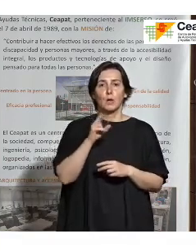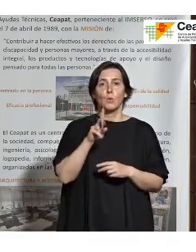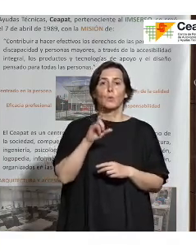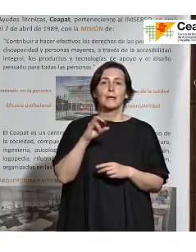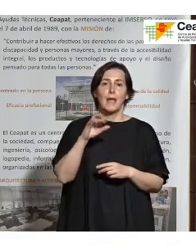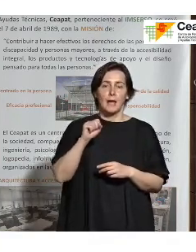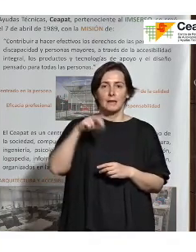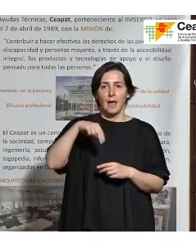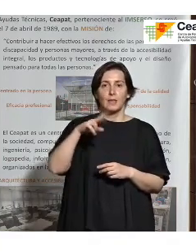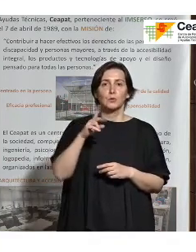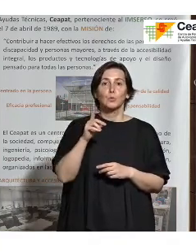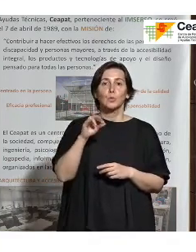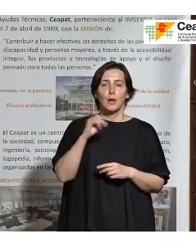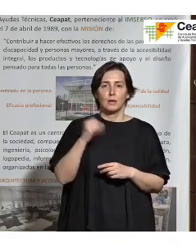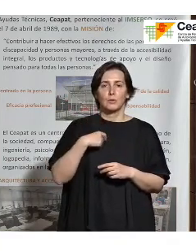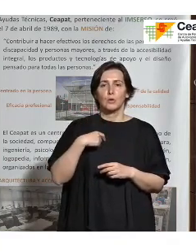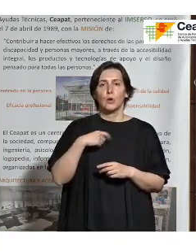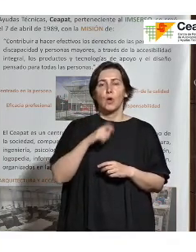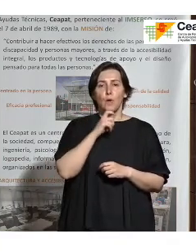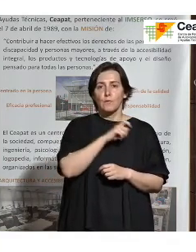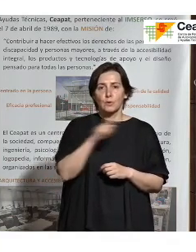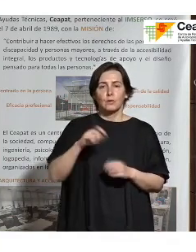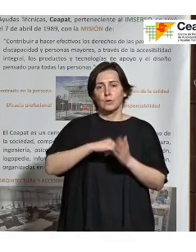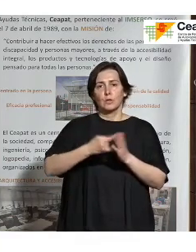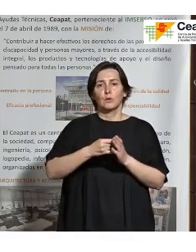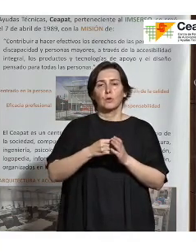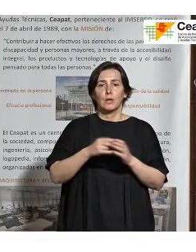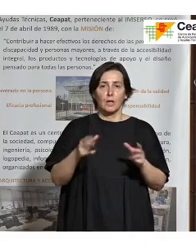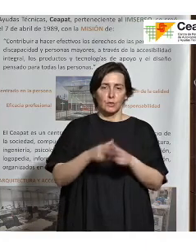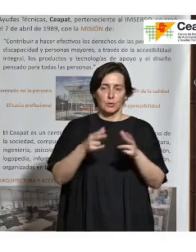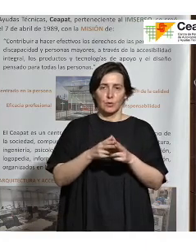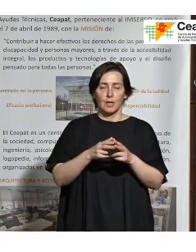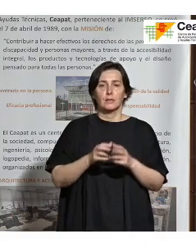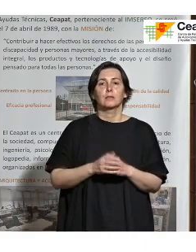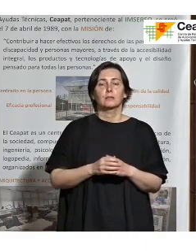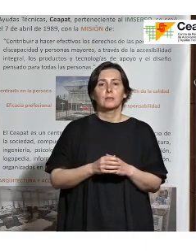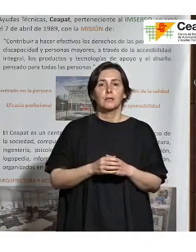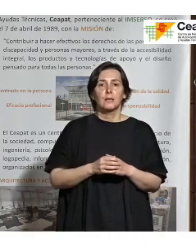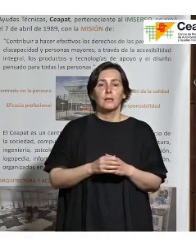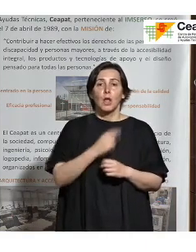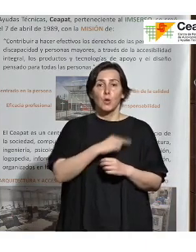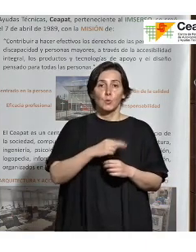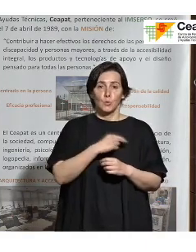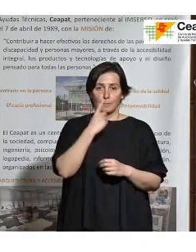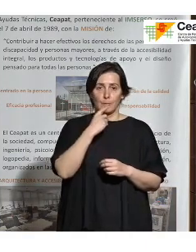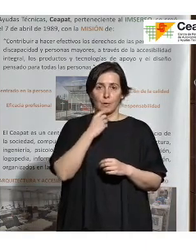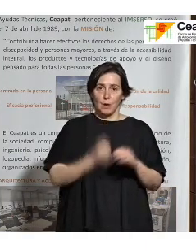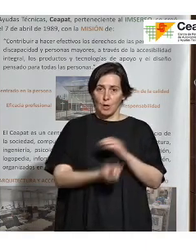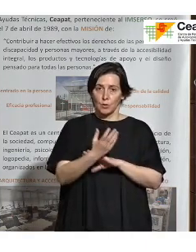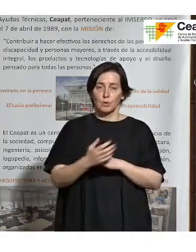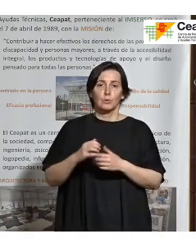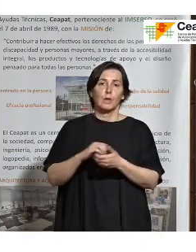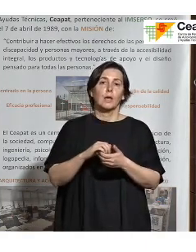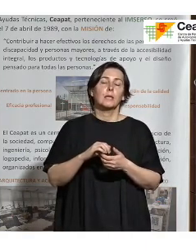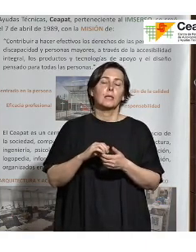trabajo en la fundación de tecnologías sociales es una fundación que fue constituida por Cruz Roja Española y Fundación